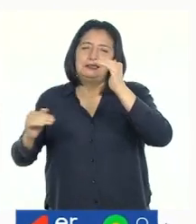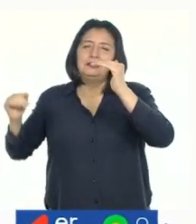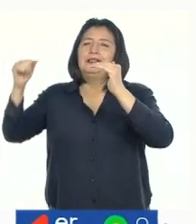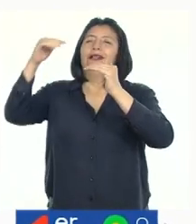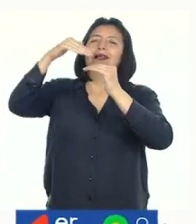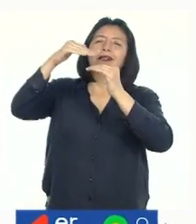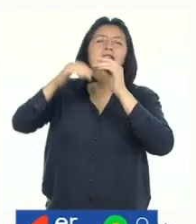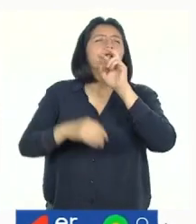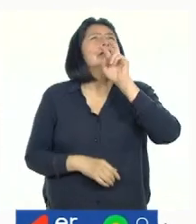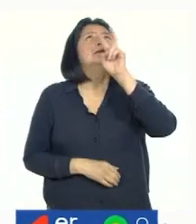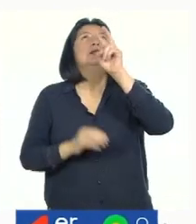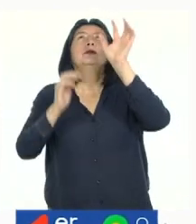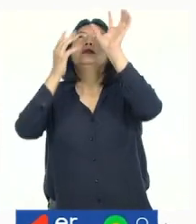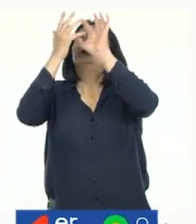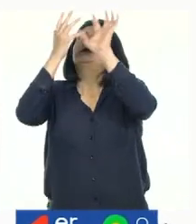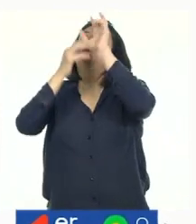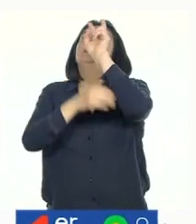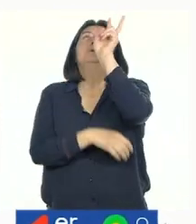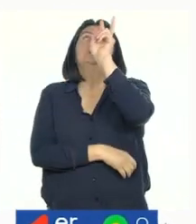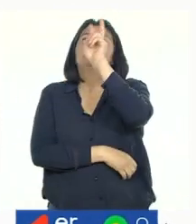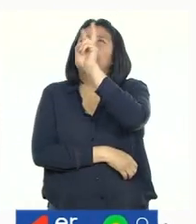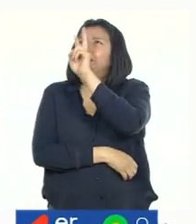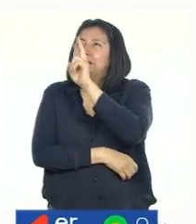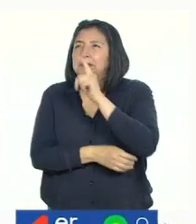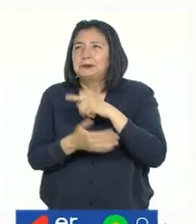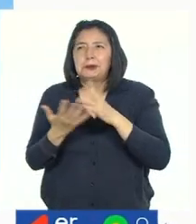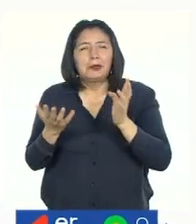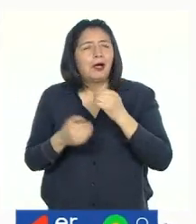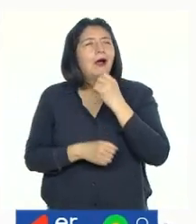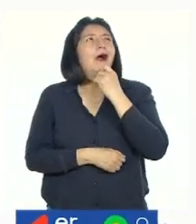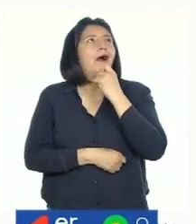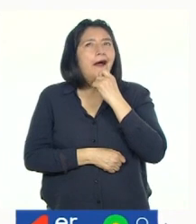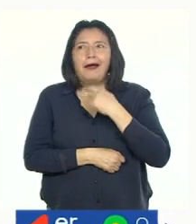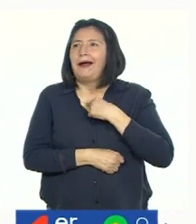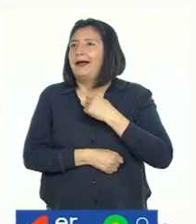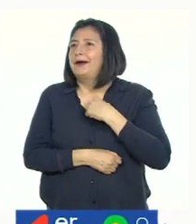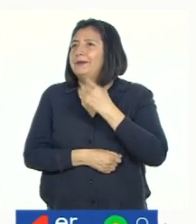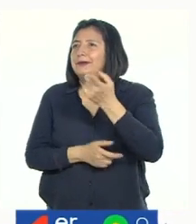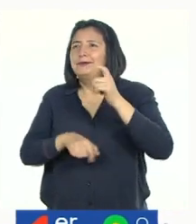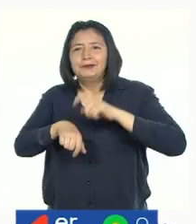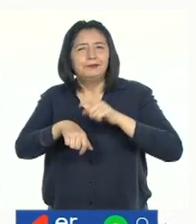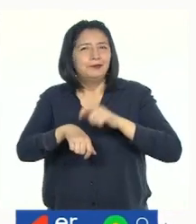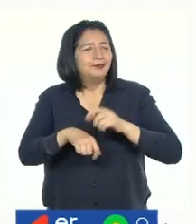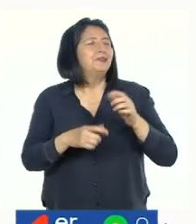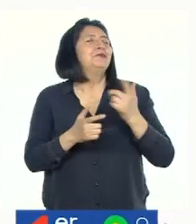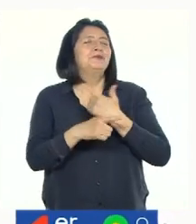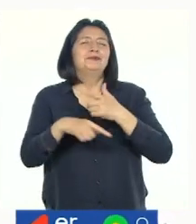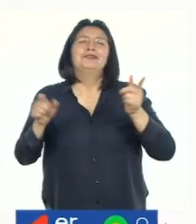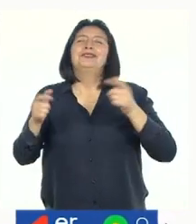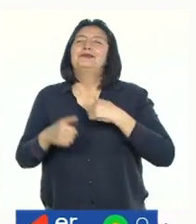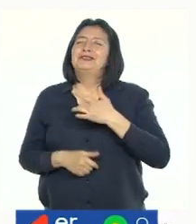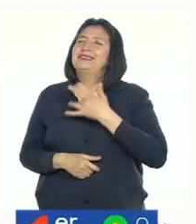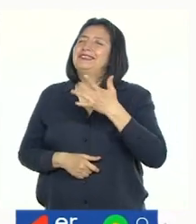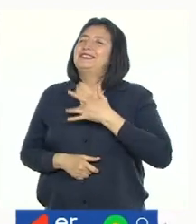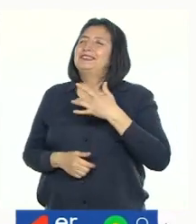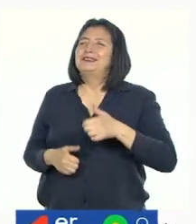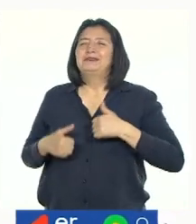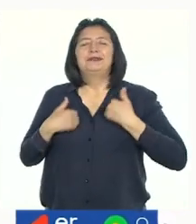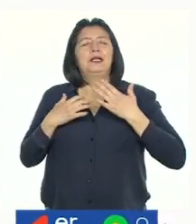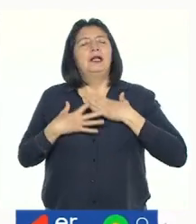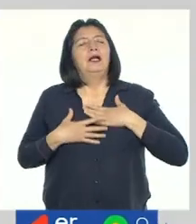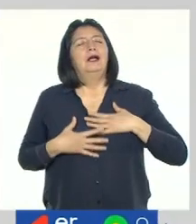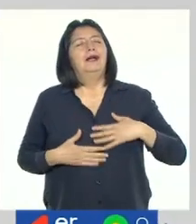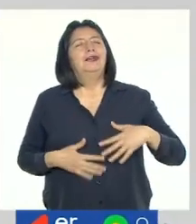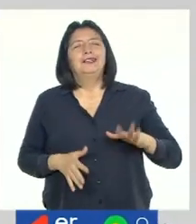y observo las nubes pasar. Hacer actividades que me gustan en mi tiempo libre me hacen sentir bien y